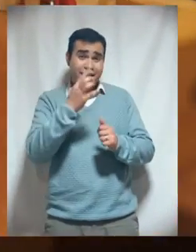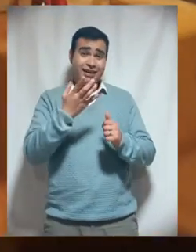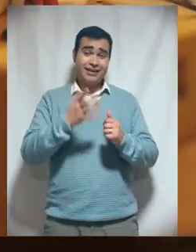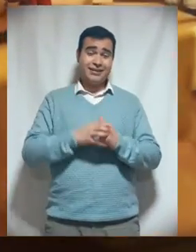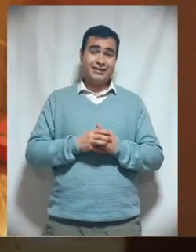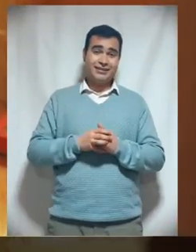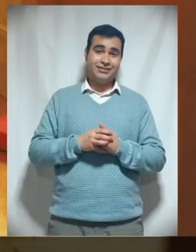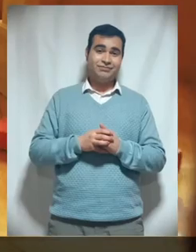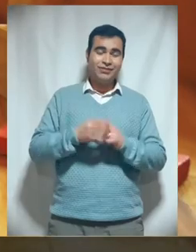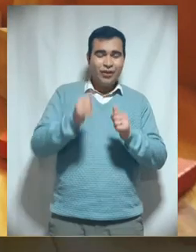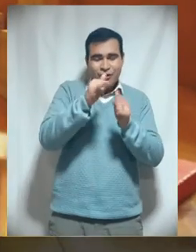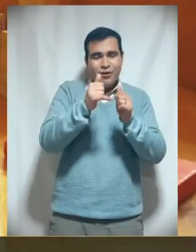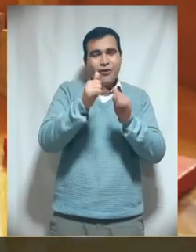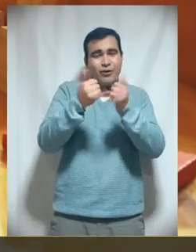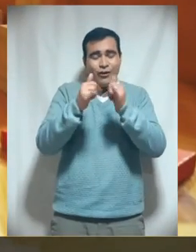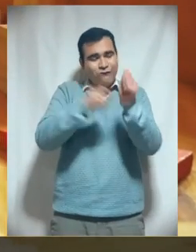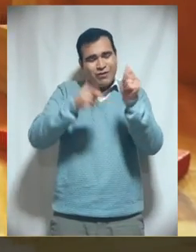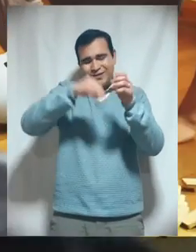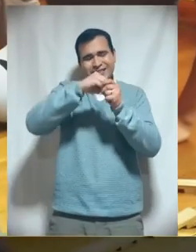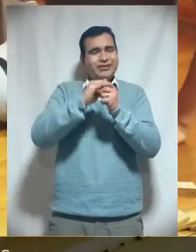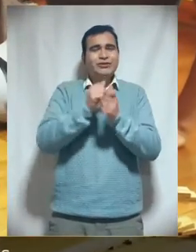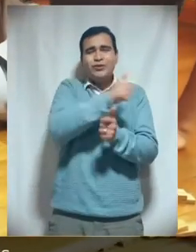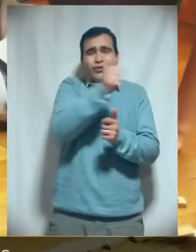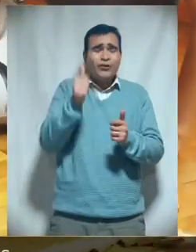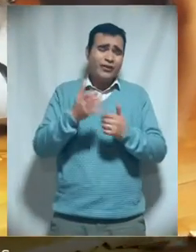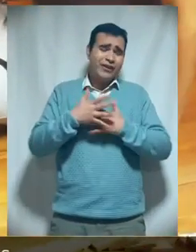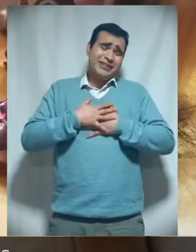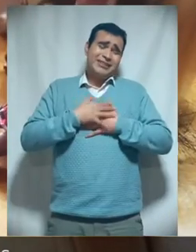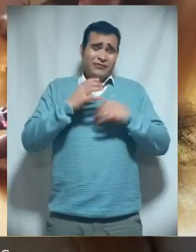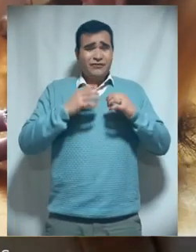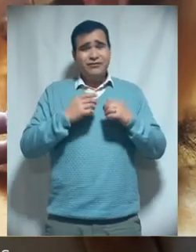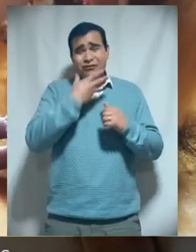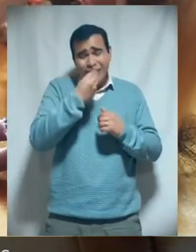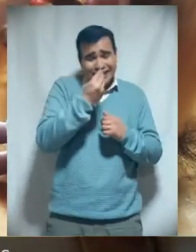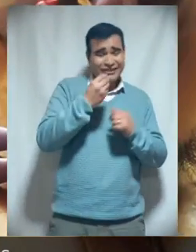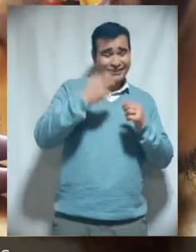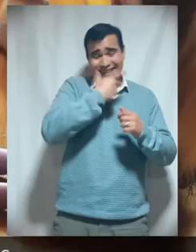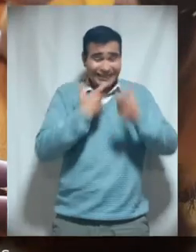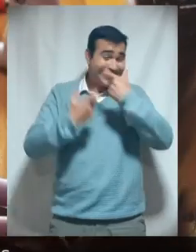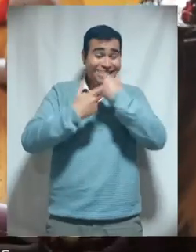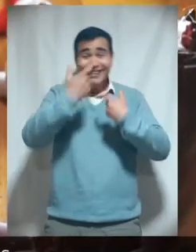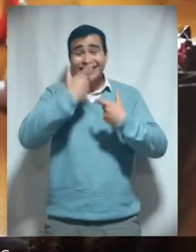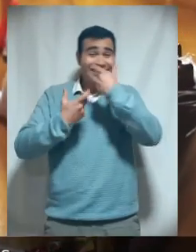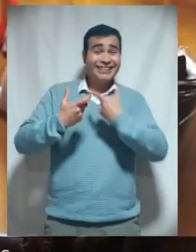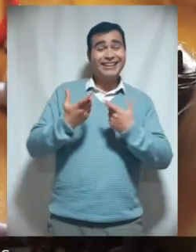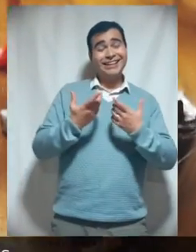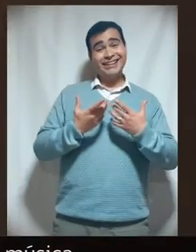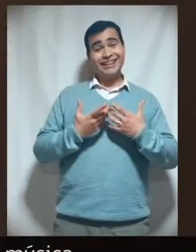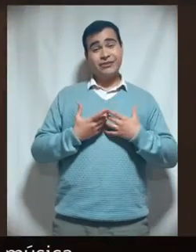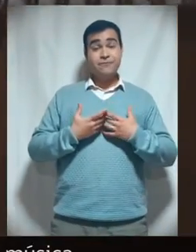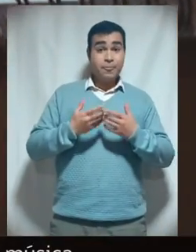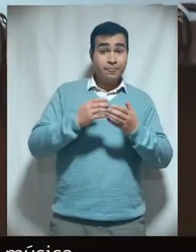mi papá. Juego con toda mi familia y ahí nos queda más bonito y nos divertimos mucho juntos.